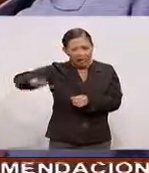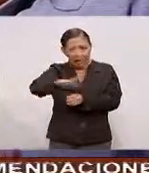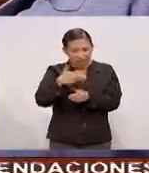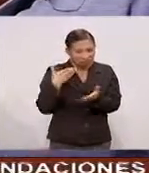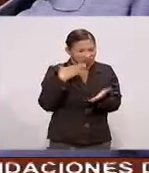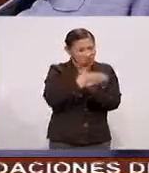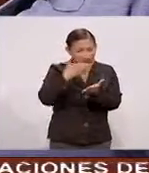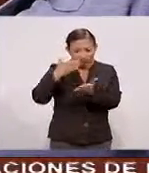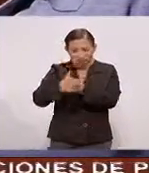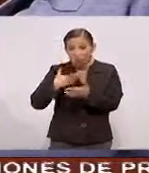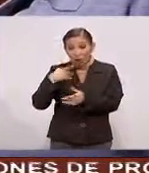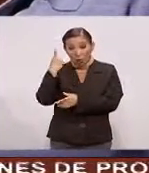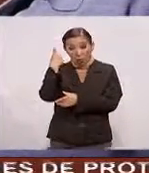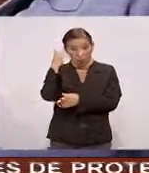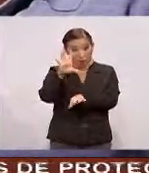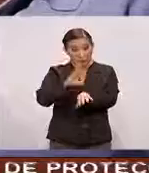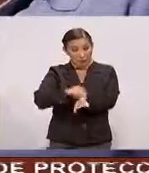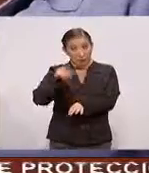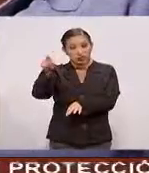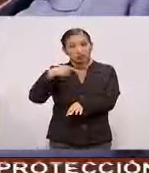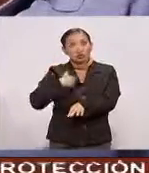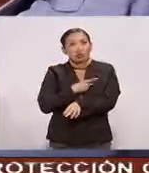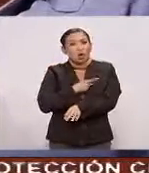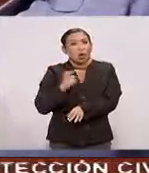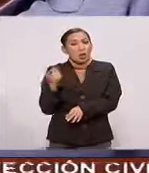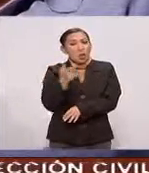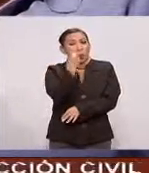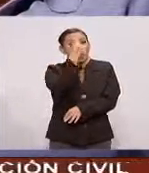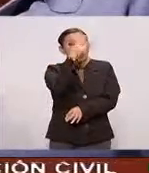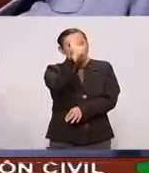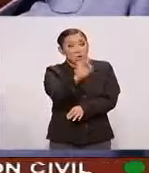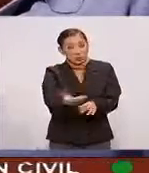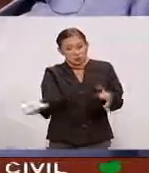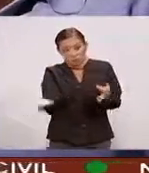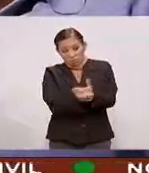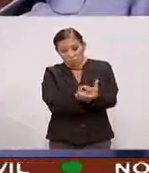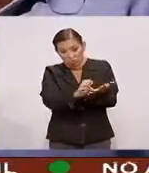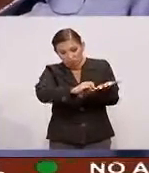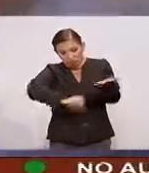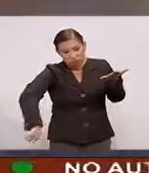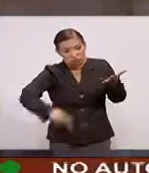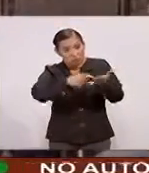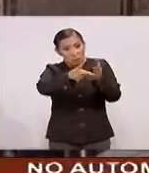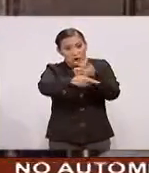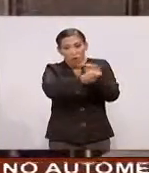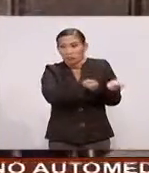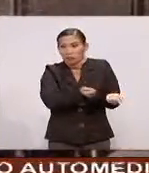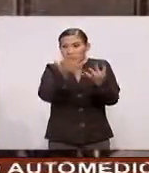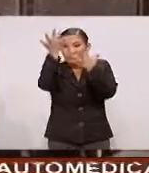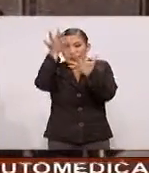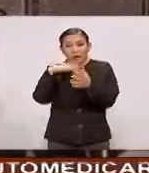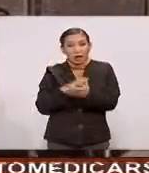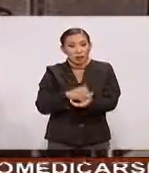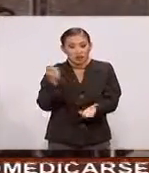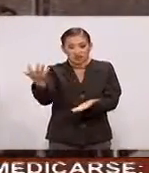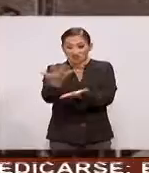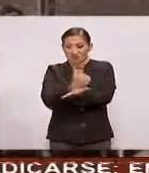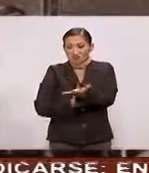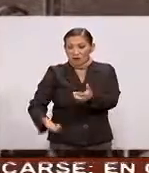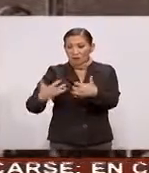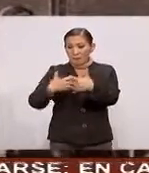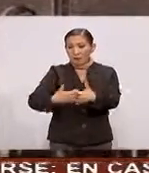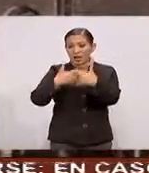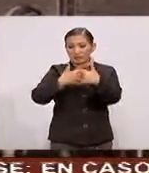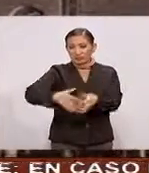Entre ellas Era Que solo pagaban El 1% De la producción Total A pesar de las Grandes ganancias De las